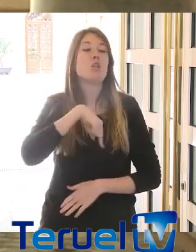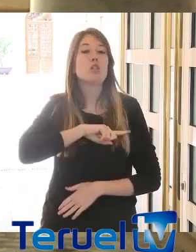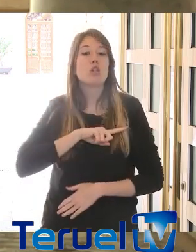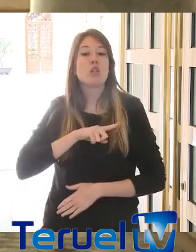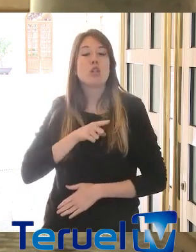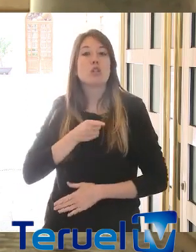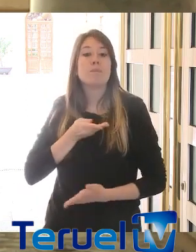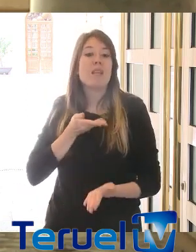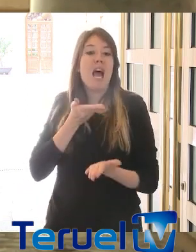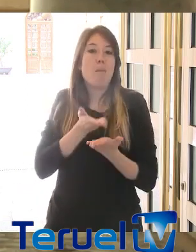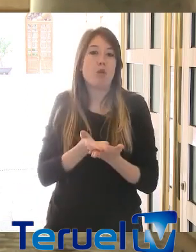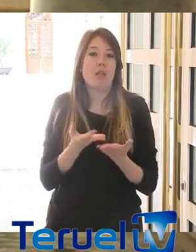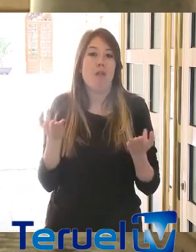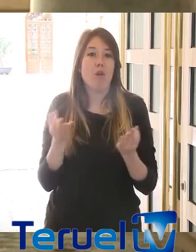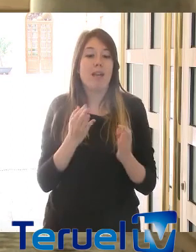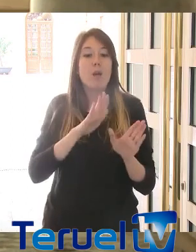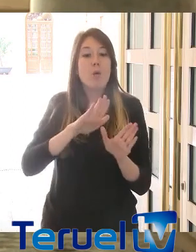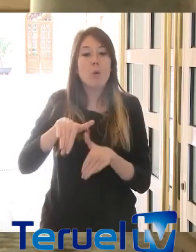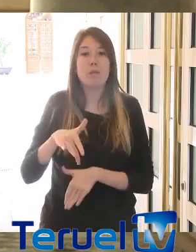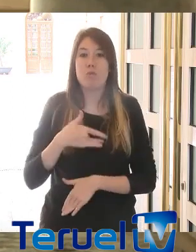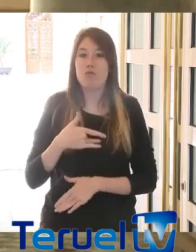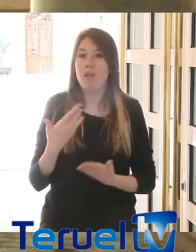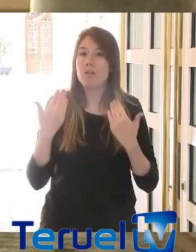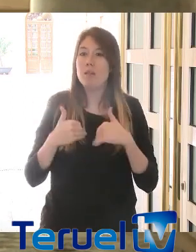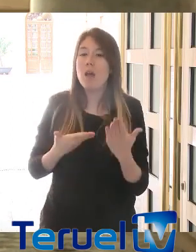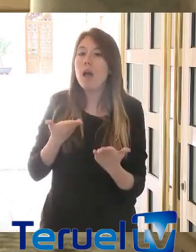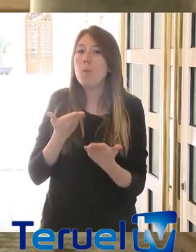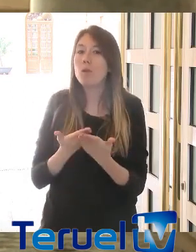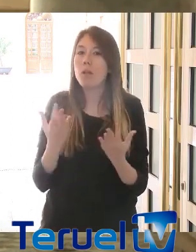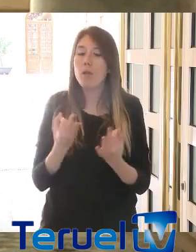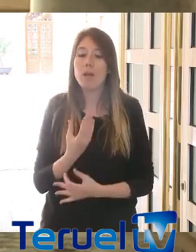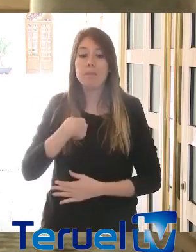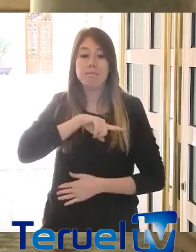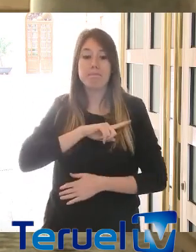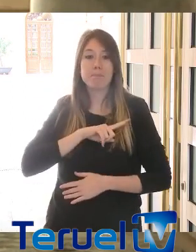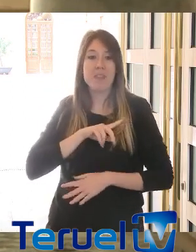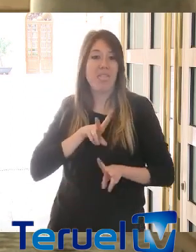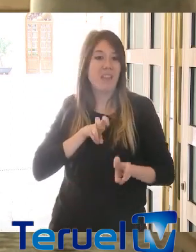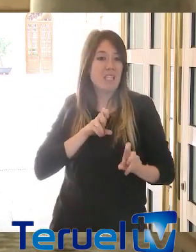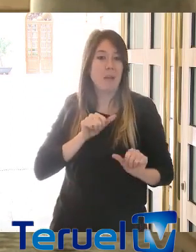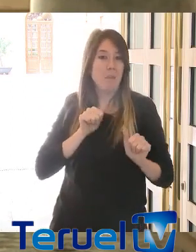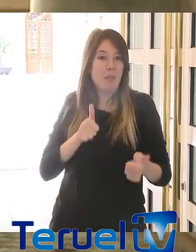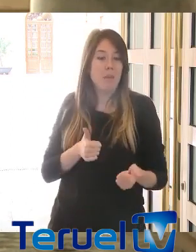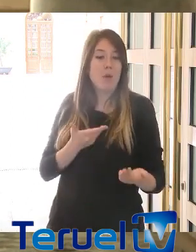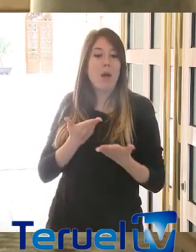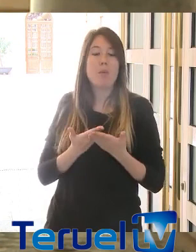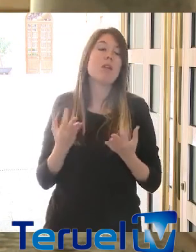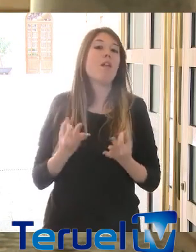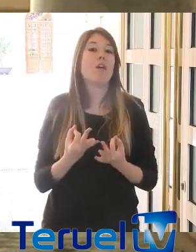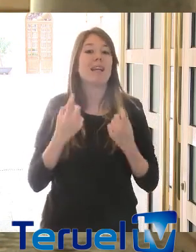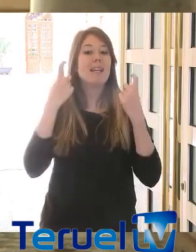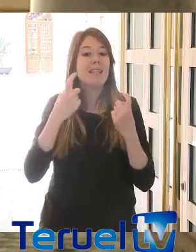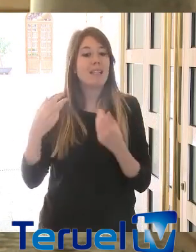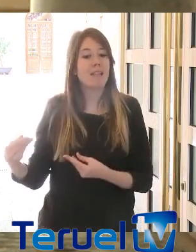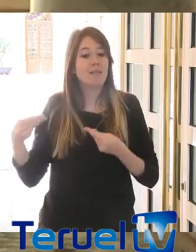como llevamos aportando durante los últimos días, desde que todo esto empezó, es poner encima de la mesa